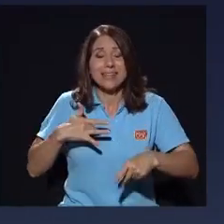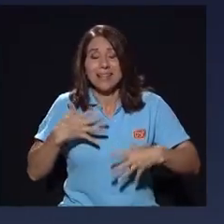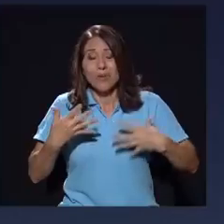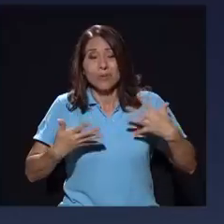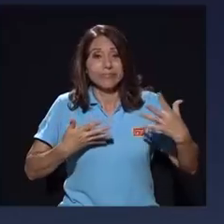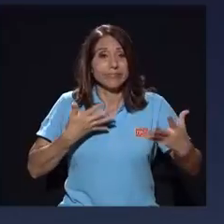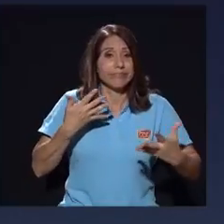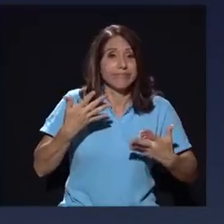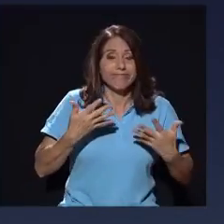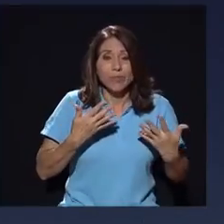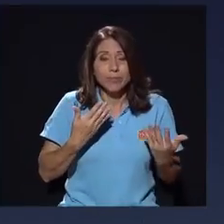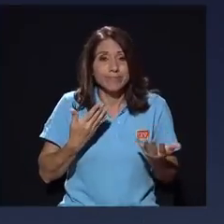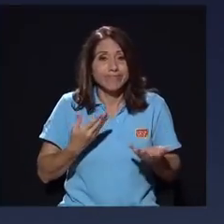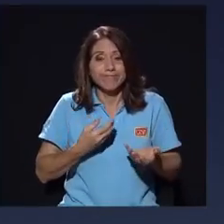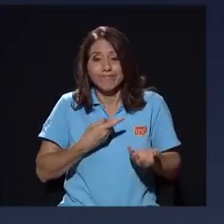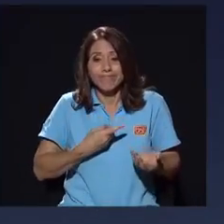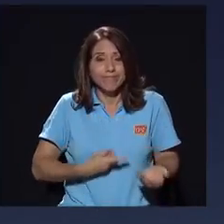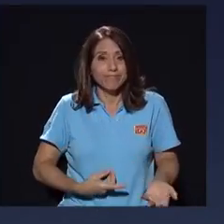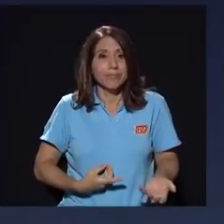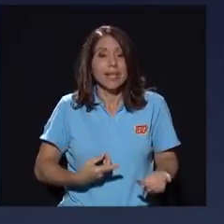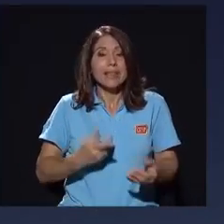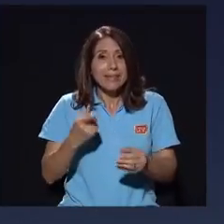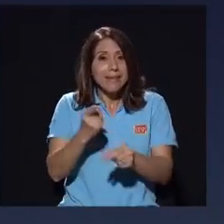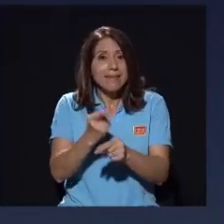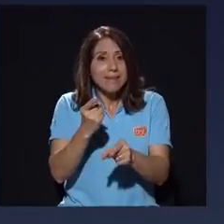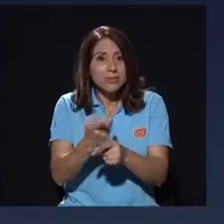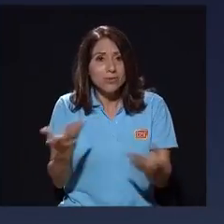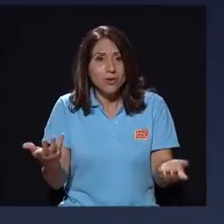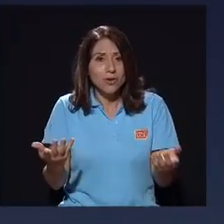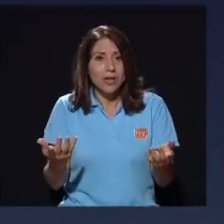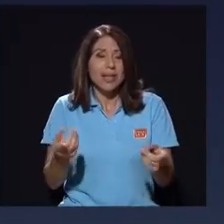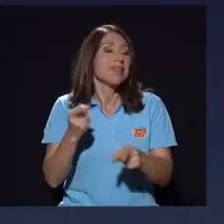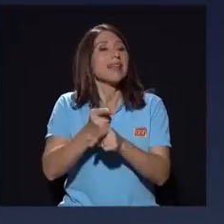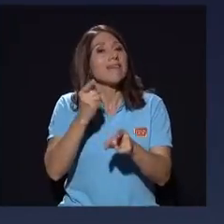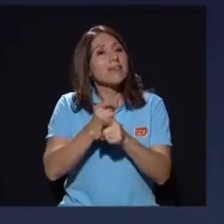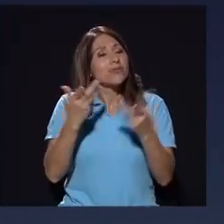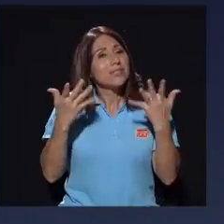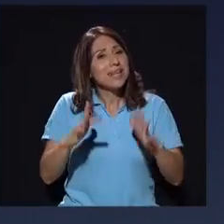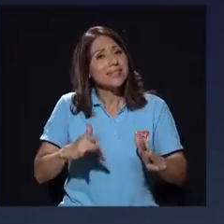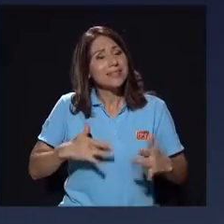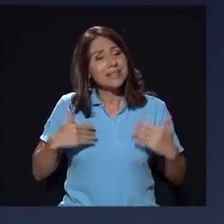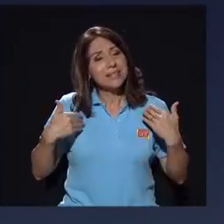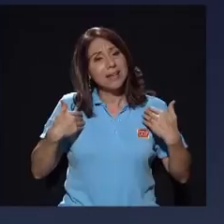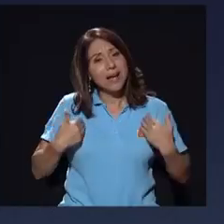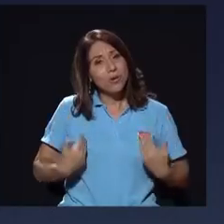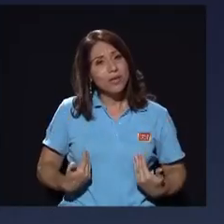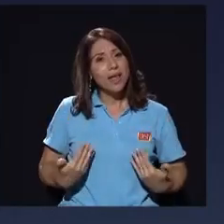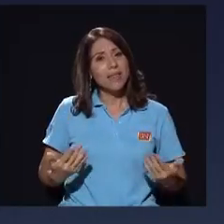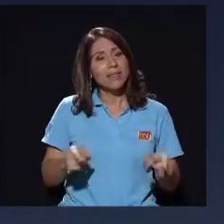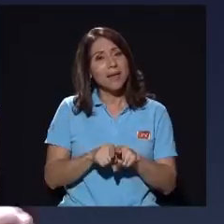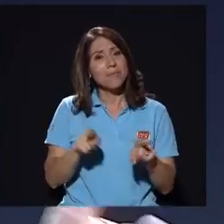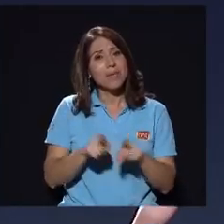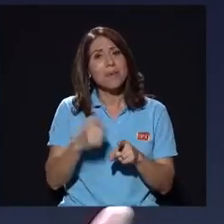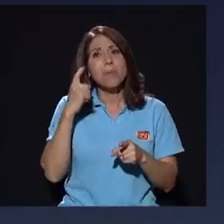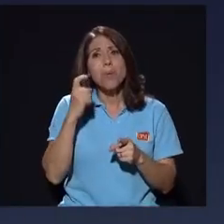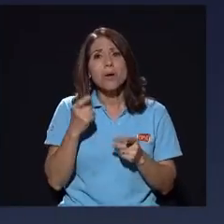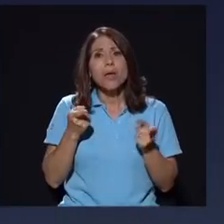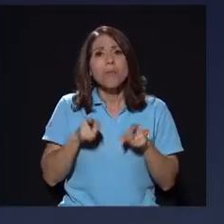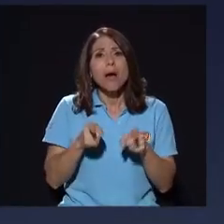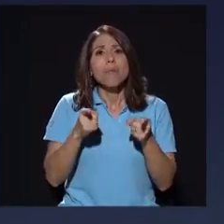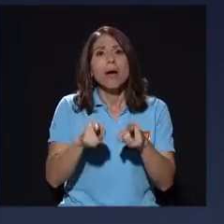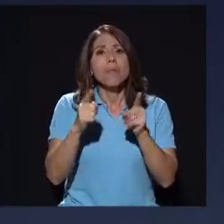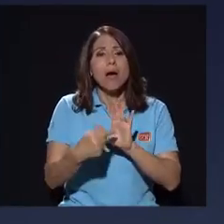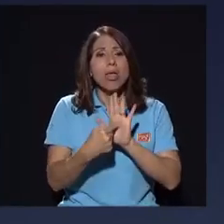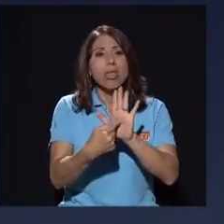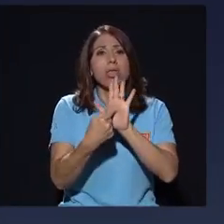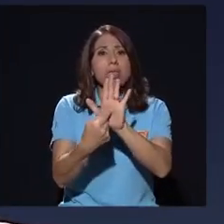estar indignada y tiene razón de estar absolutamente agotada también porque no paran de salir las revelaciones